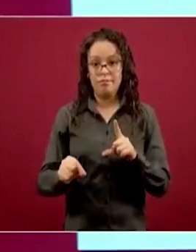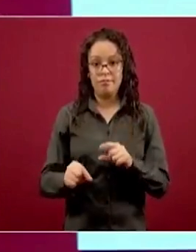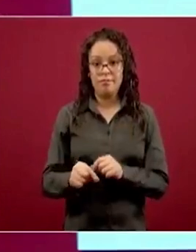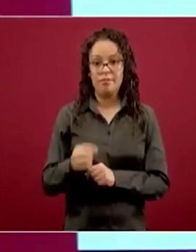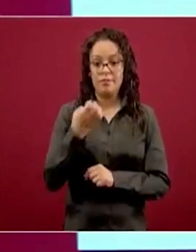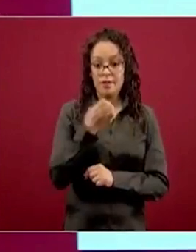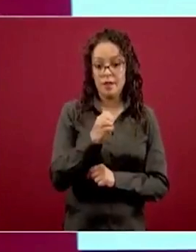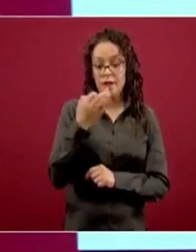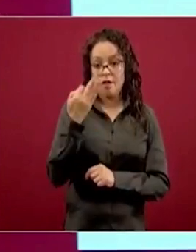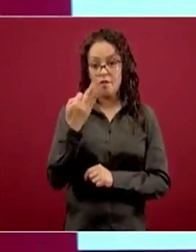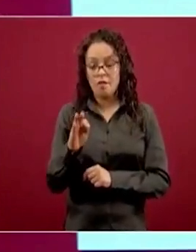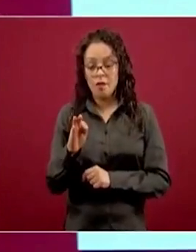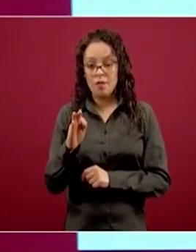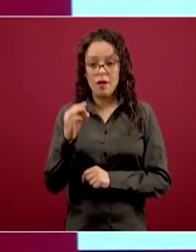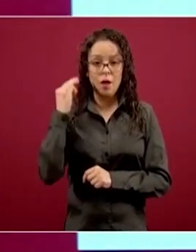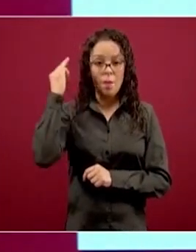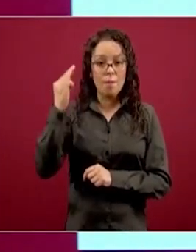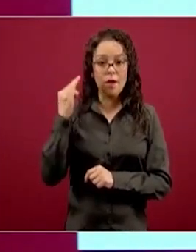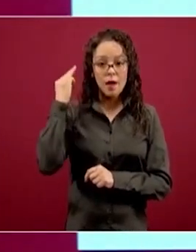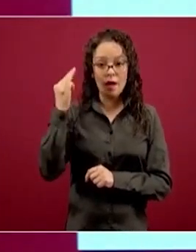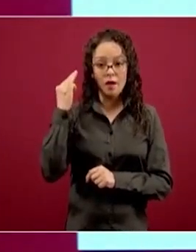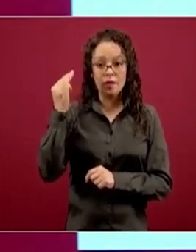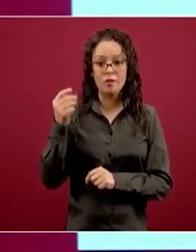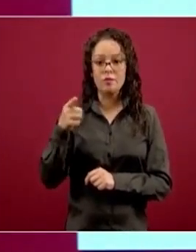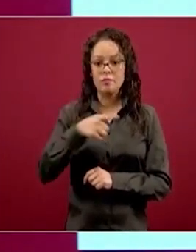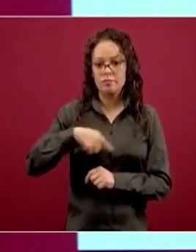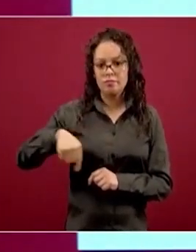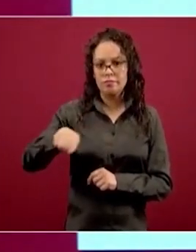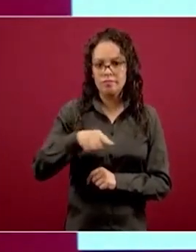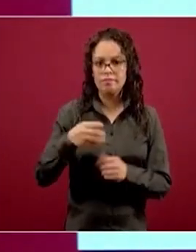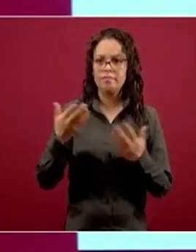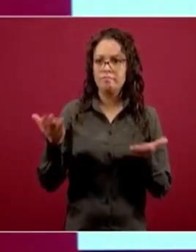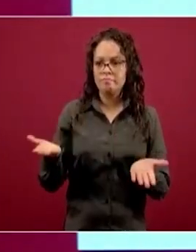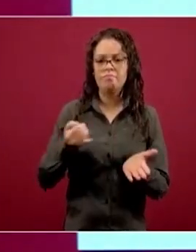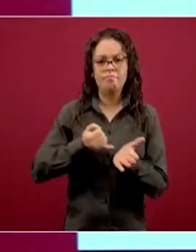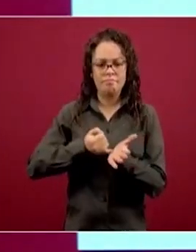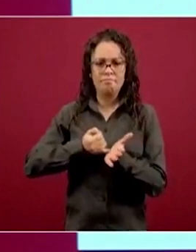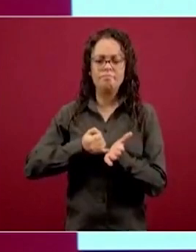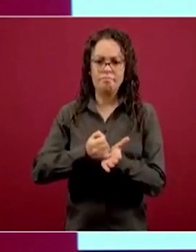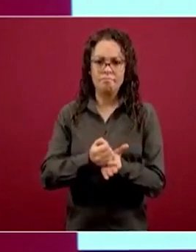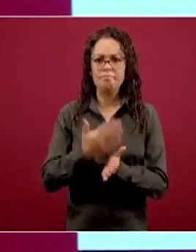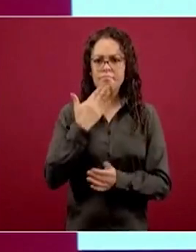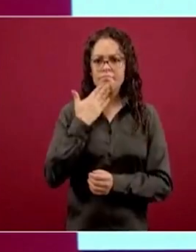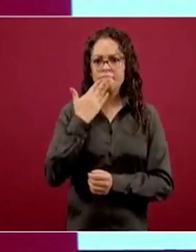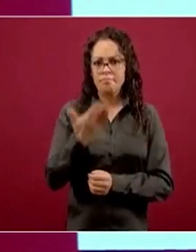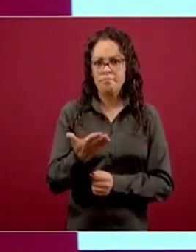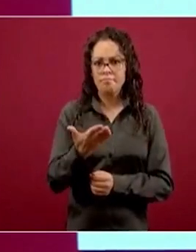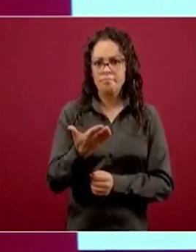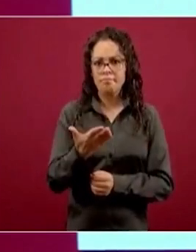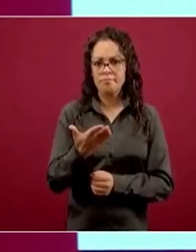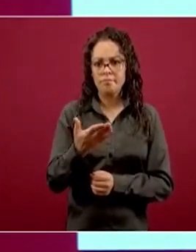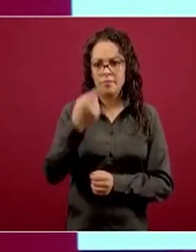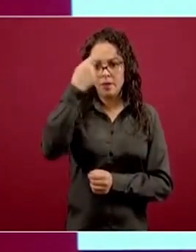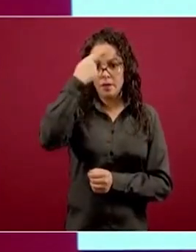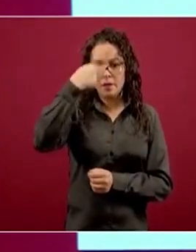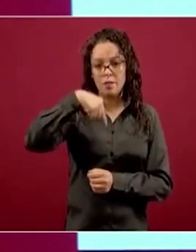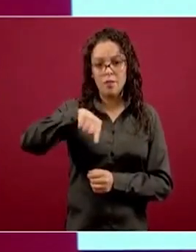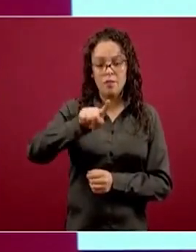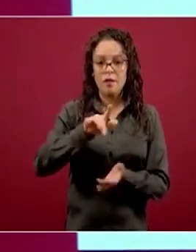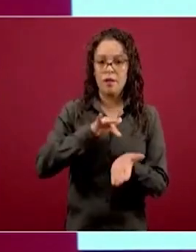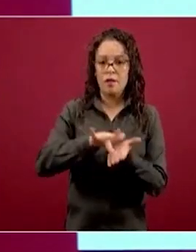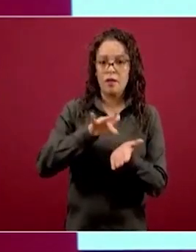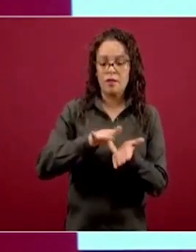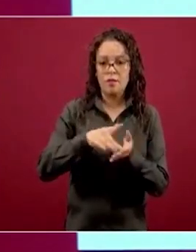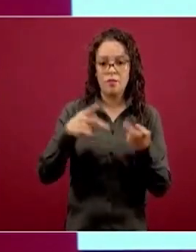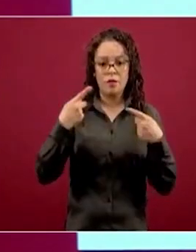enero, febrero y marzo, tomaron una decisión, una decisión fraterna, solidaria, pues muy mexicana de no despedir,